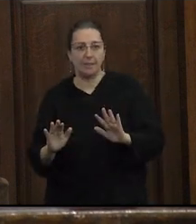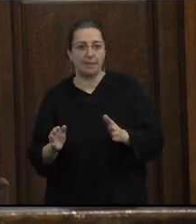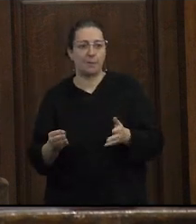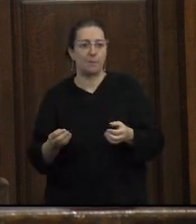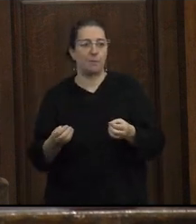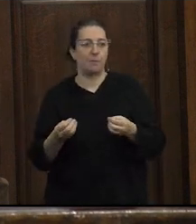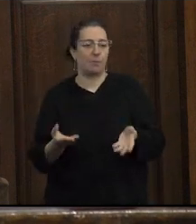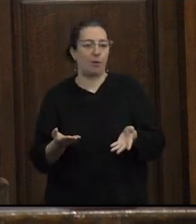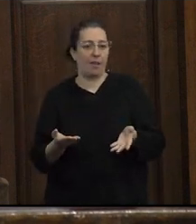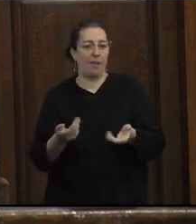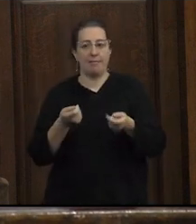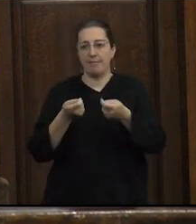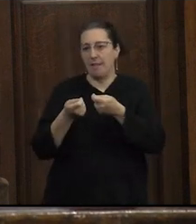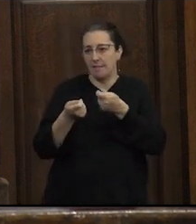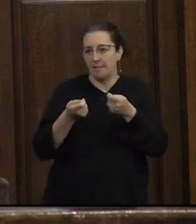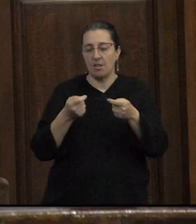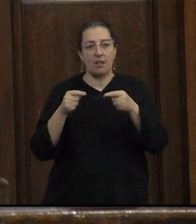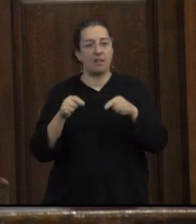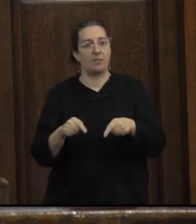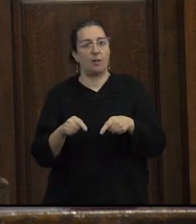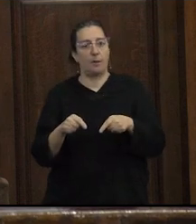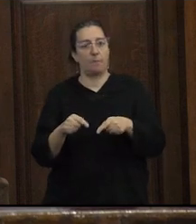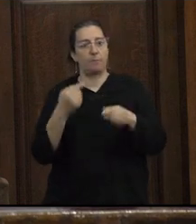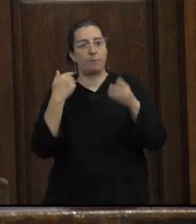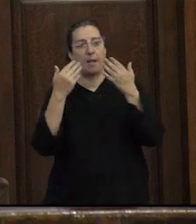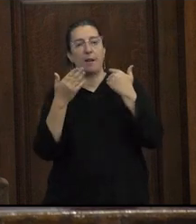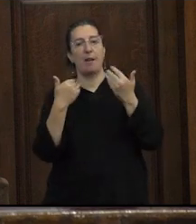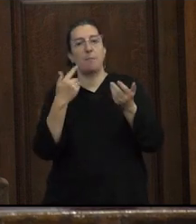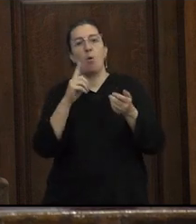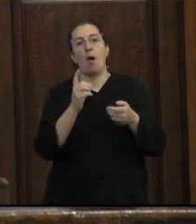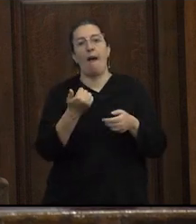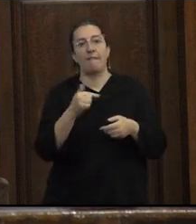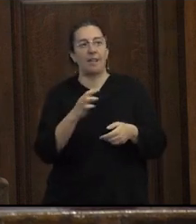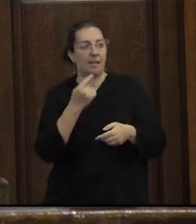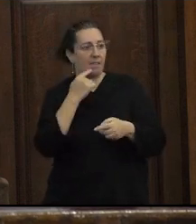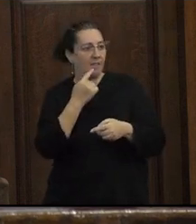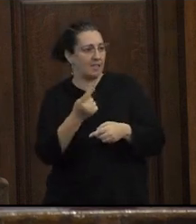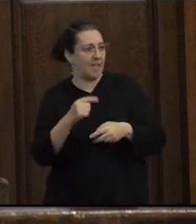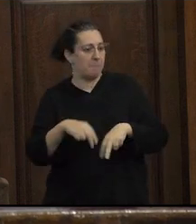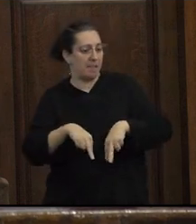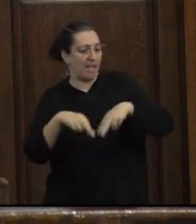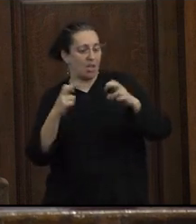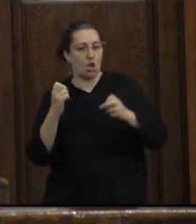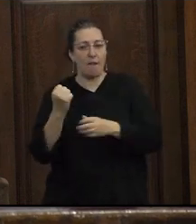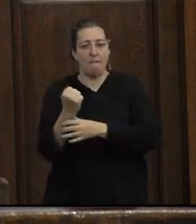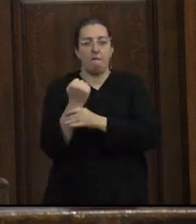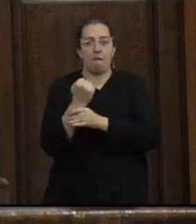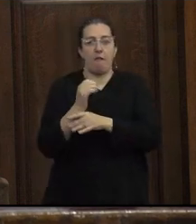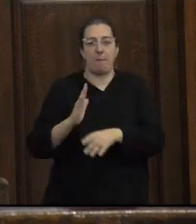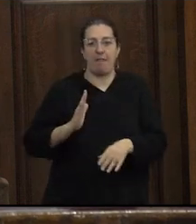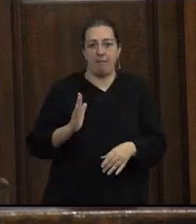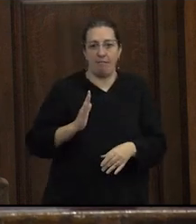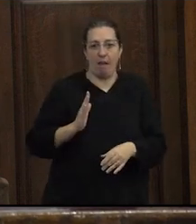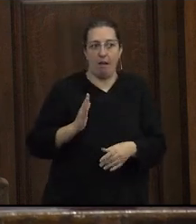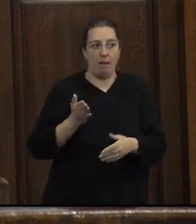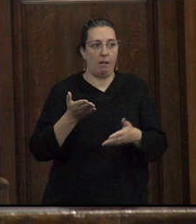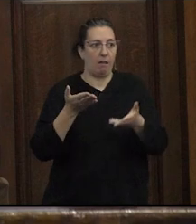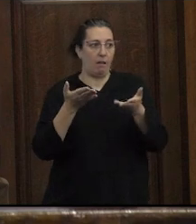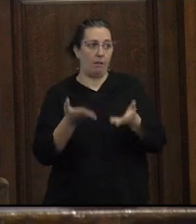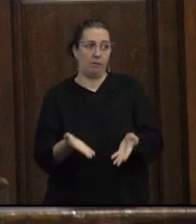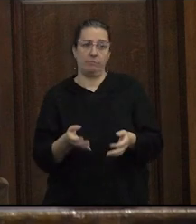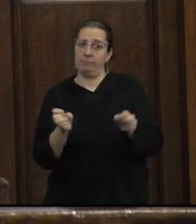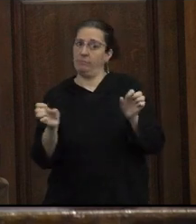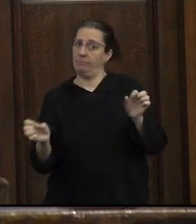porque bueno se tensionan esto hablábamos con gabriel recién cuando una dice investigadora feminista bueno ahí estamos